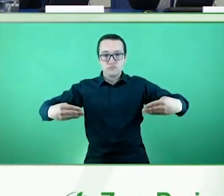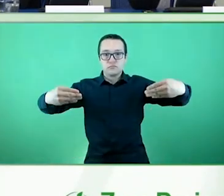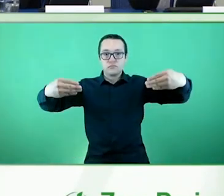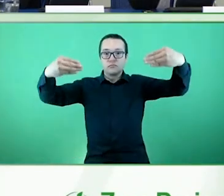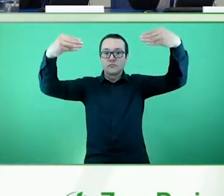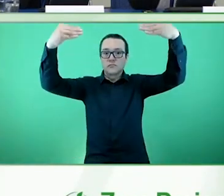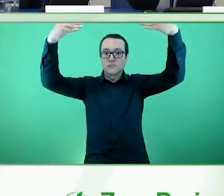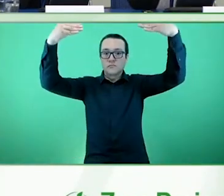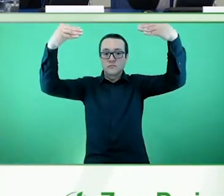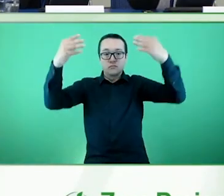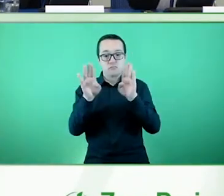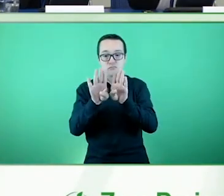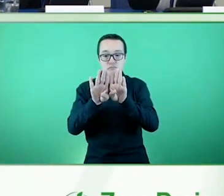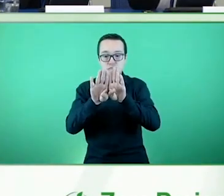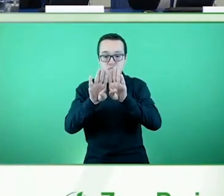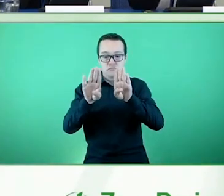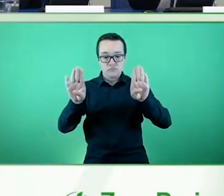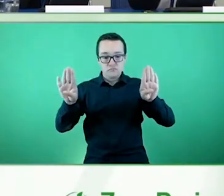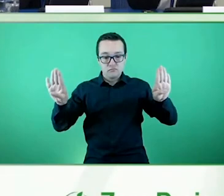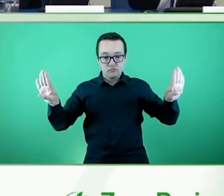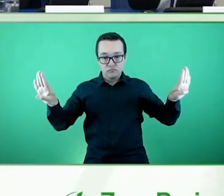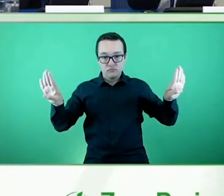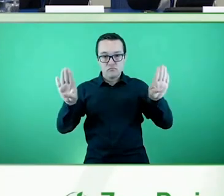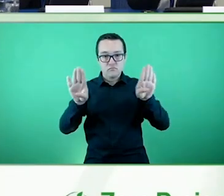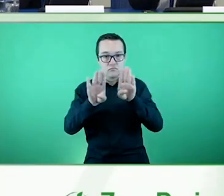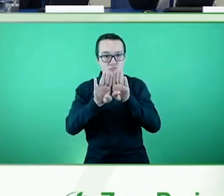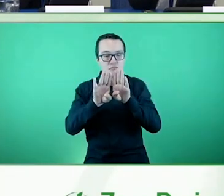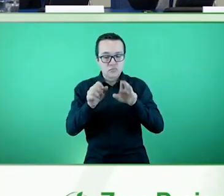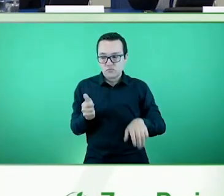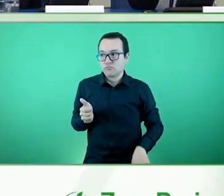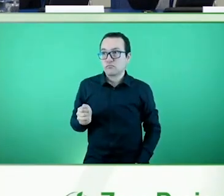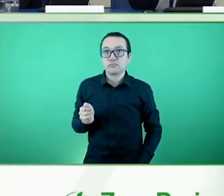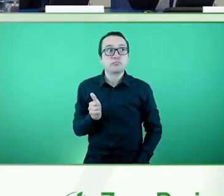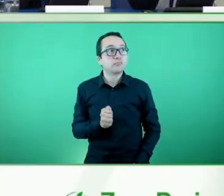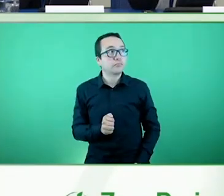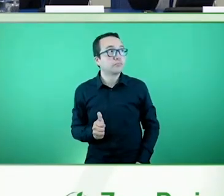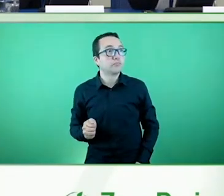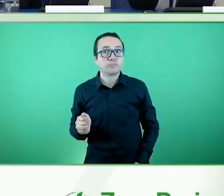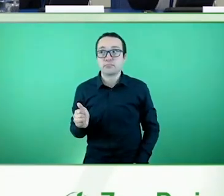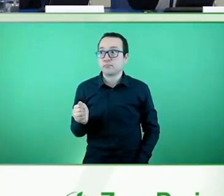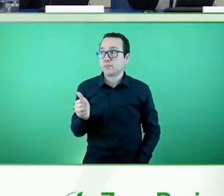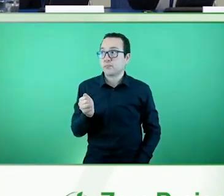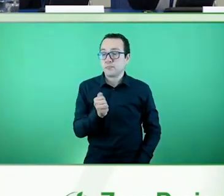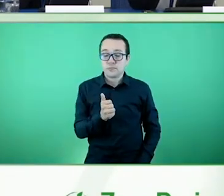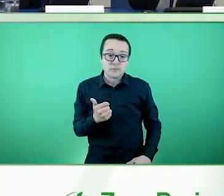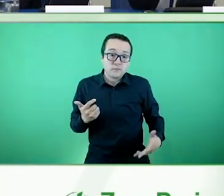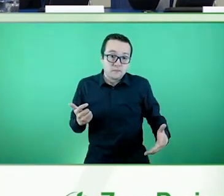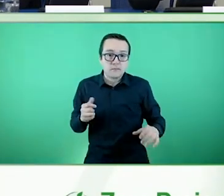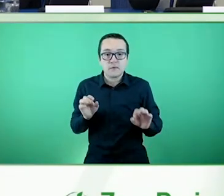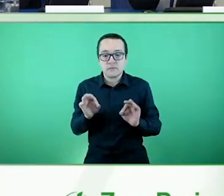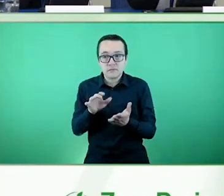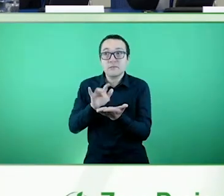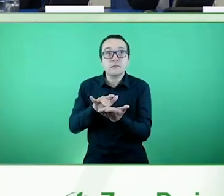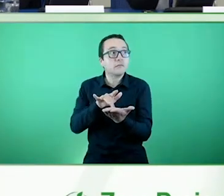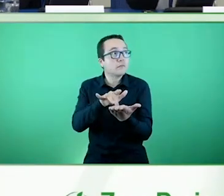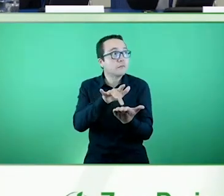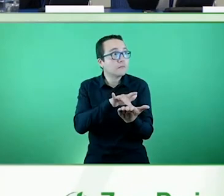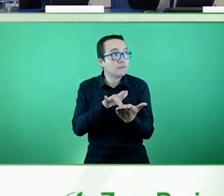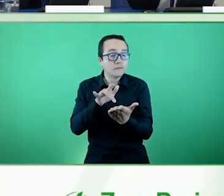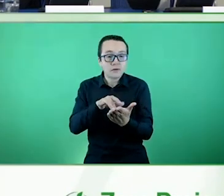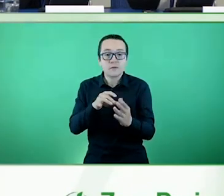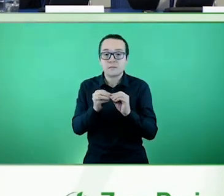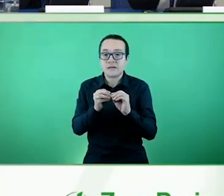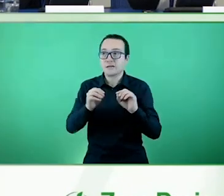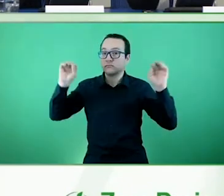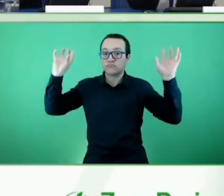las alarmas, tenemos un sistema de avisos de emergencia. Y cuando el usuario va a entrar en los apartamentos, pues bueno, entre la